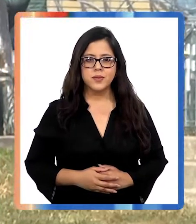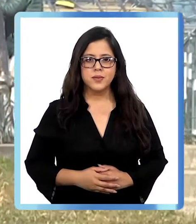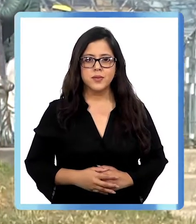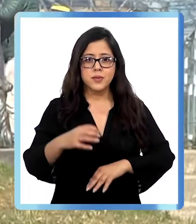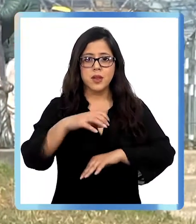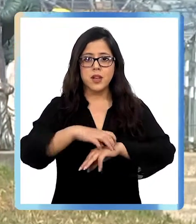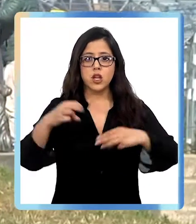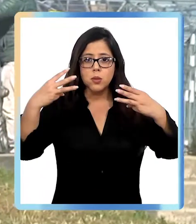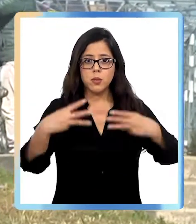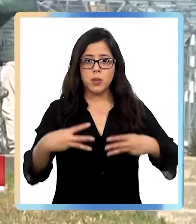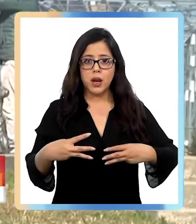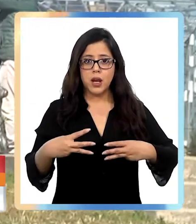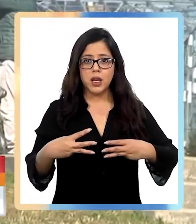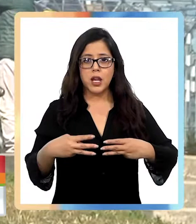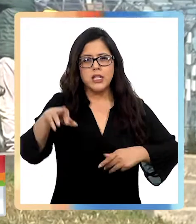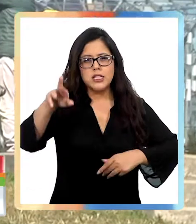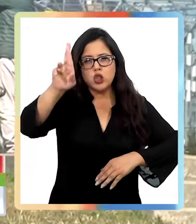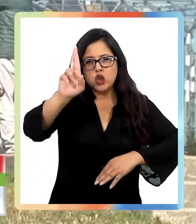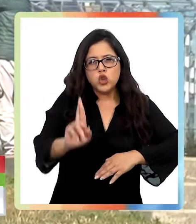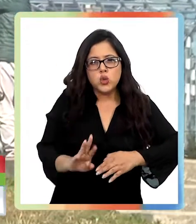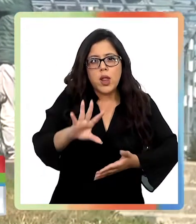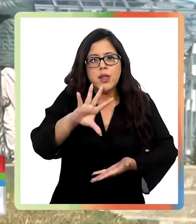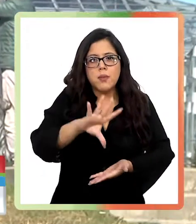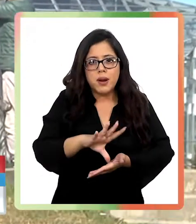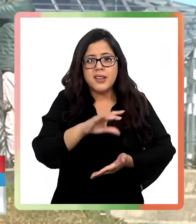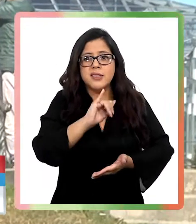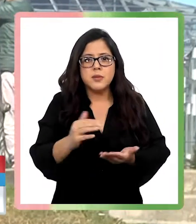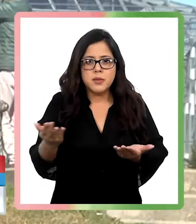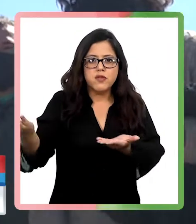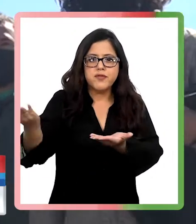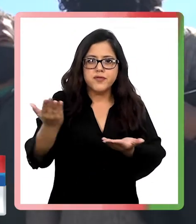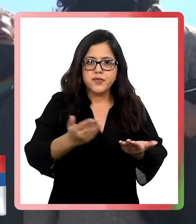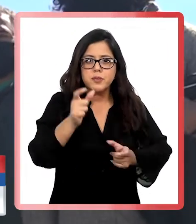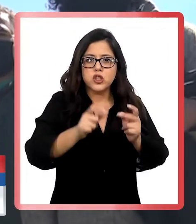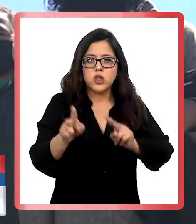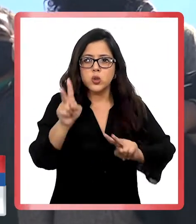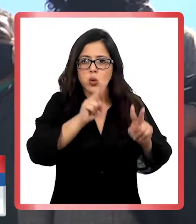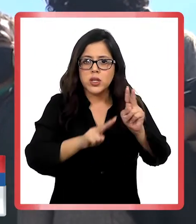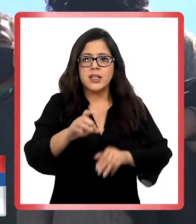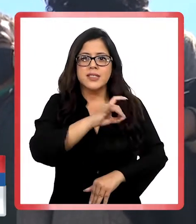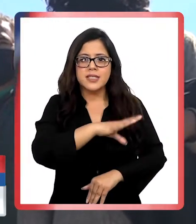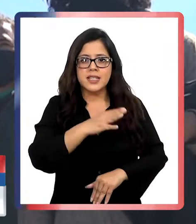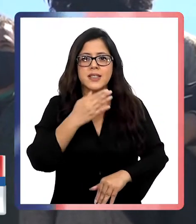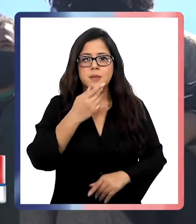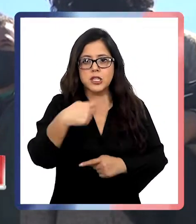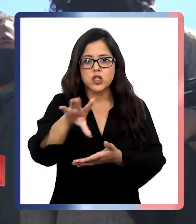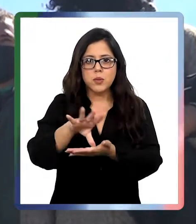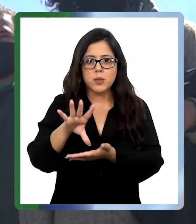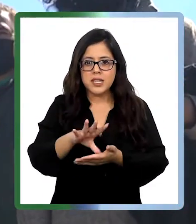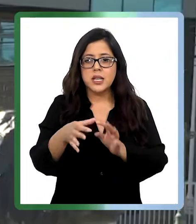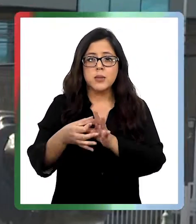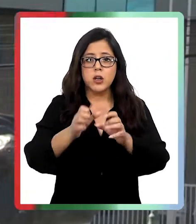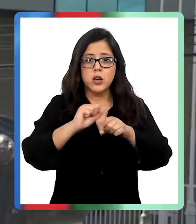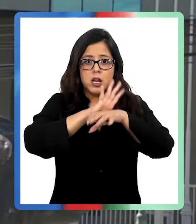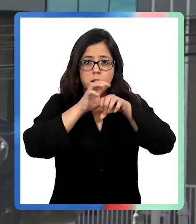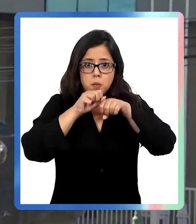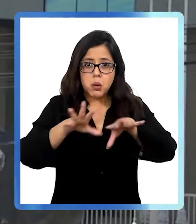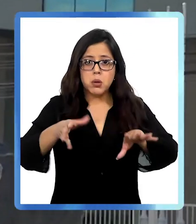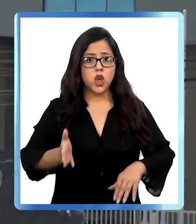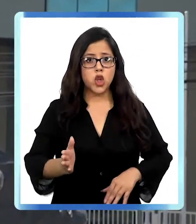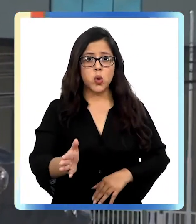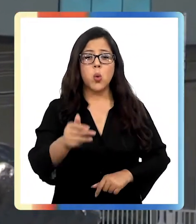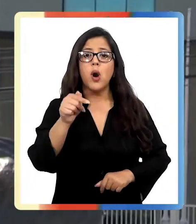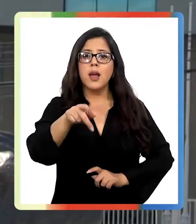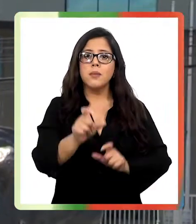Magallanes es la región más austral del país y siempre ha recibido turistas tanto nacionales como extranjeros. Con una pandemia global aún vigente,